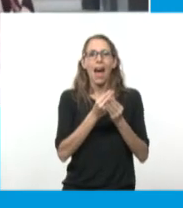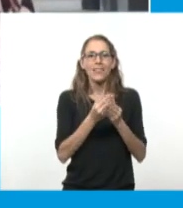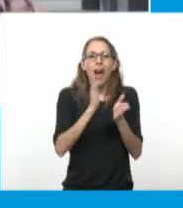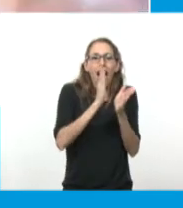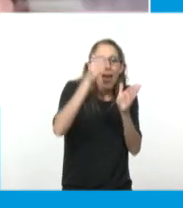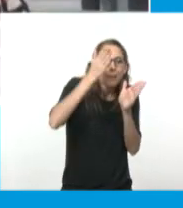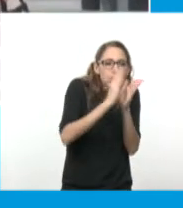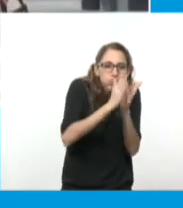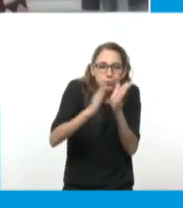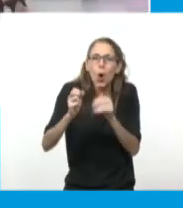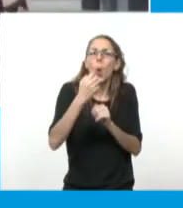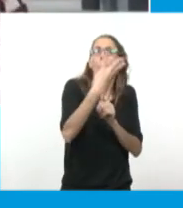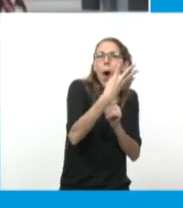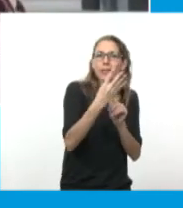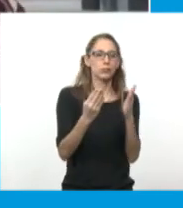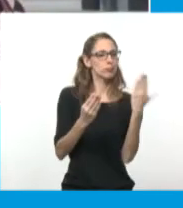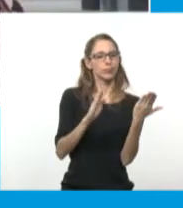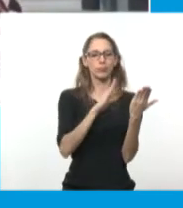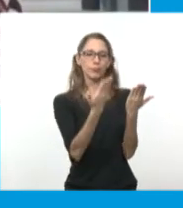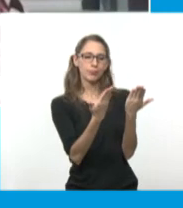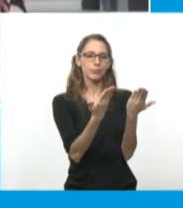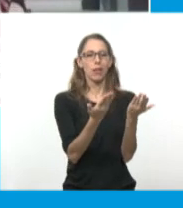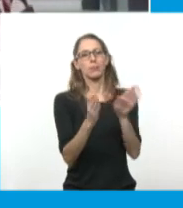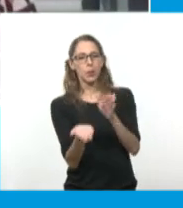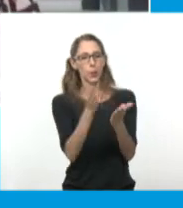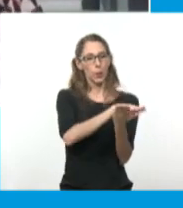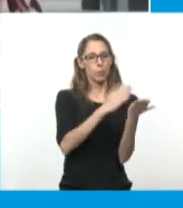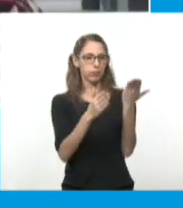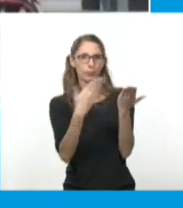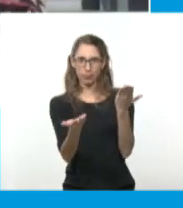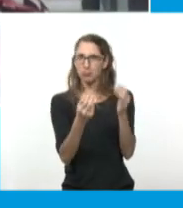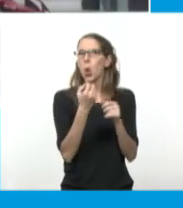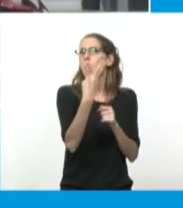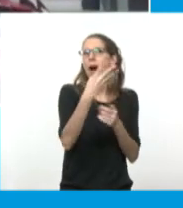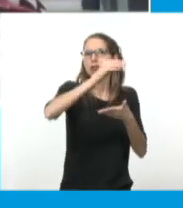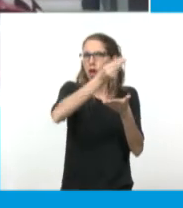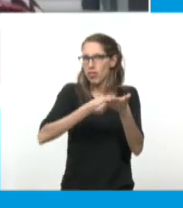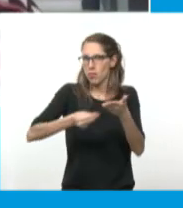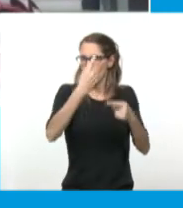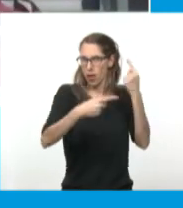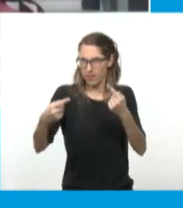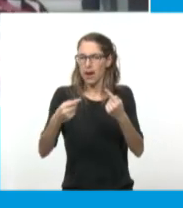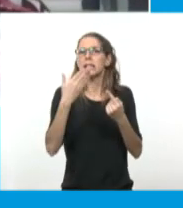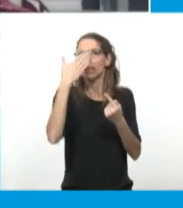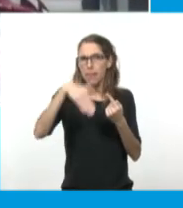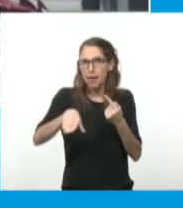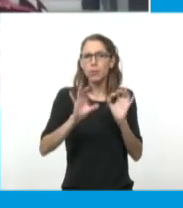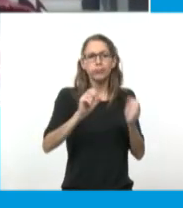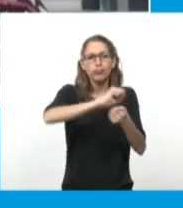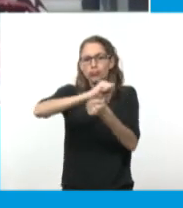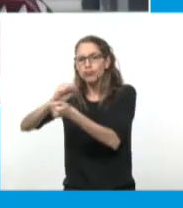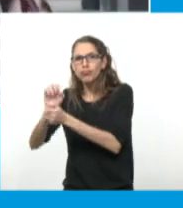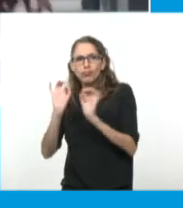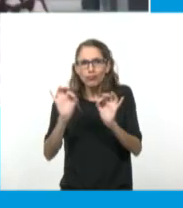cuatro horas diferentes, dos en frente, dos del lado del frente, dos del lado de retiración, y estaban los pliegos dispuestos en una mesa, entonces la